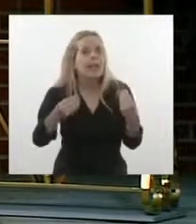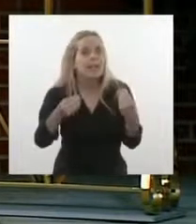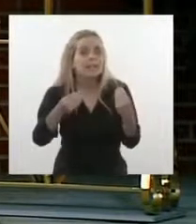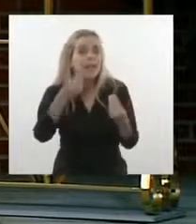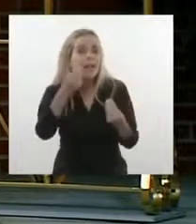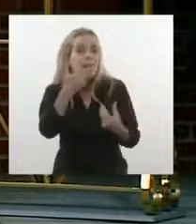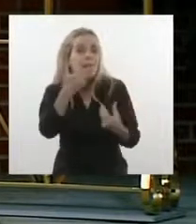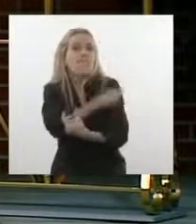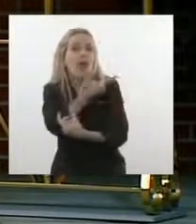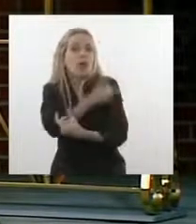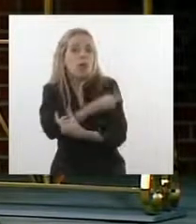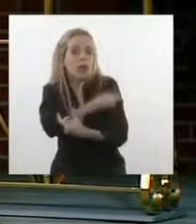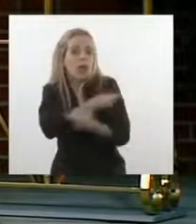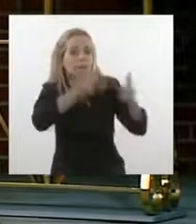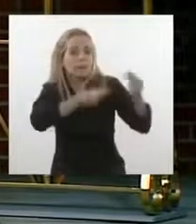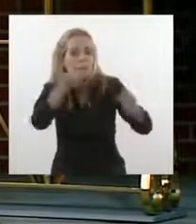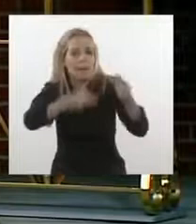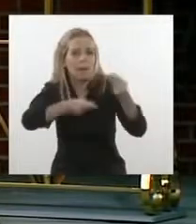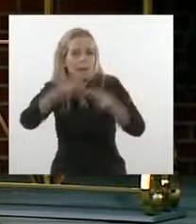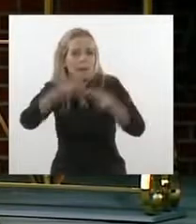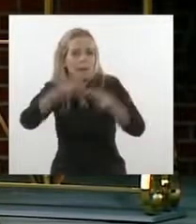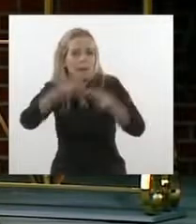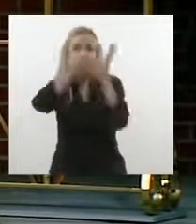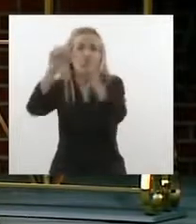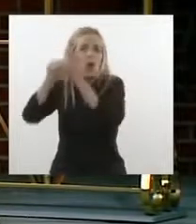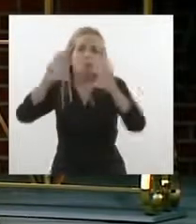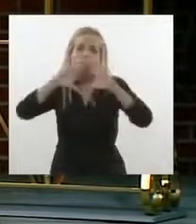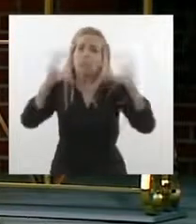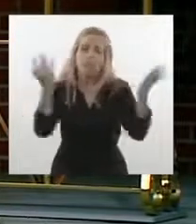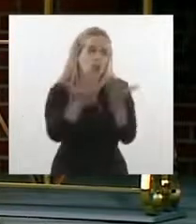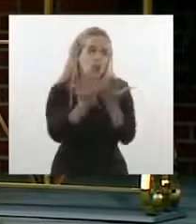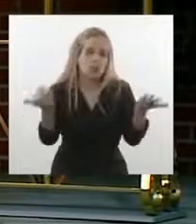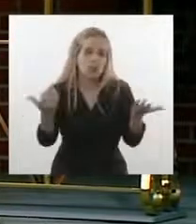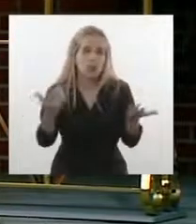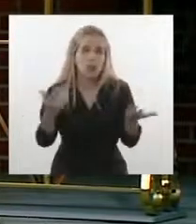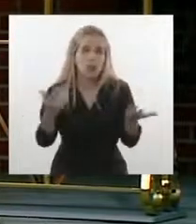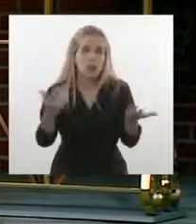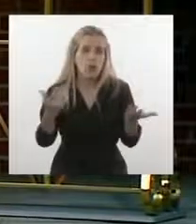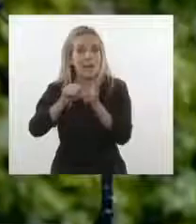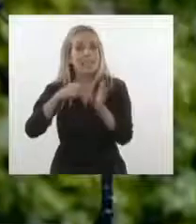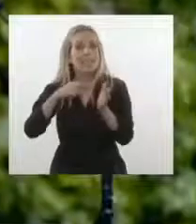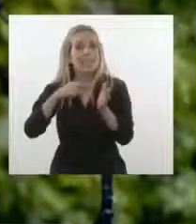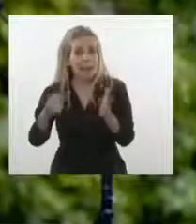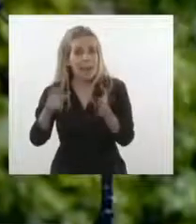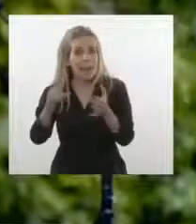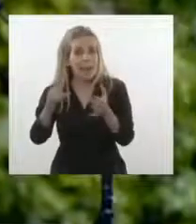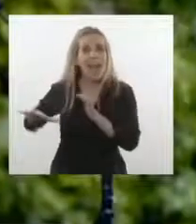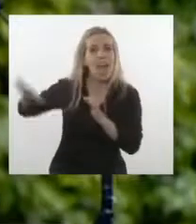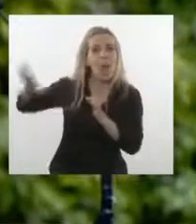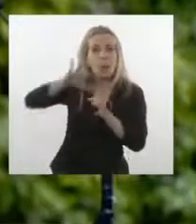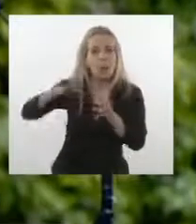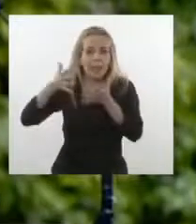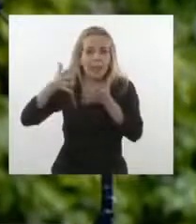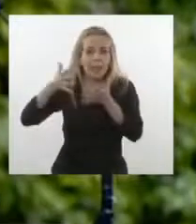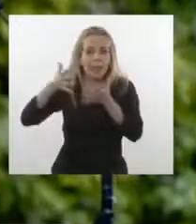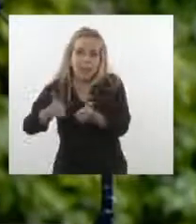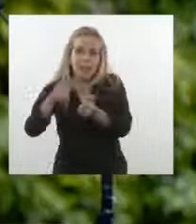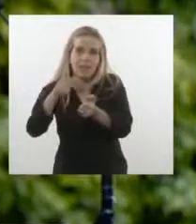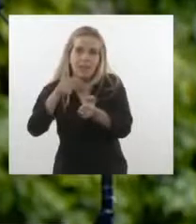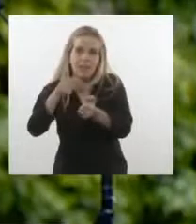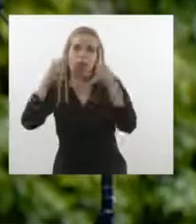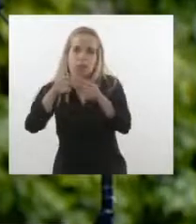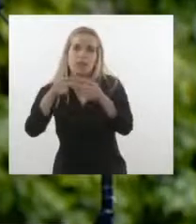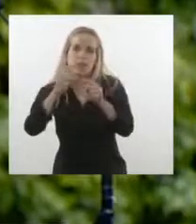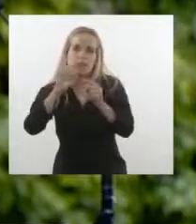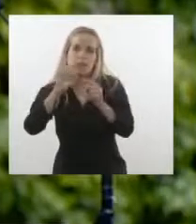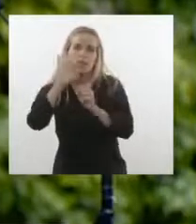llegue a todos los rincones del planeta. España, en el marco de la Unión Europea, está defendiendo precisamente esa posición, como sé que